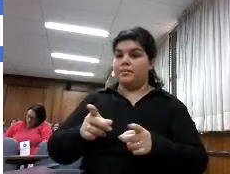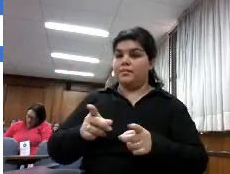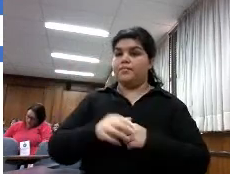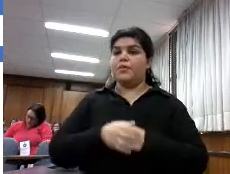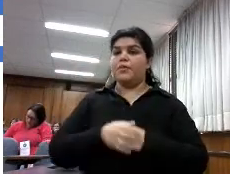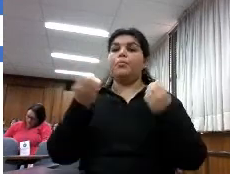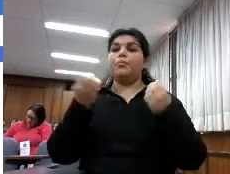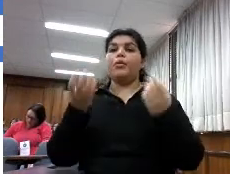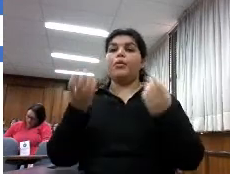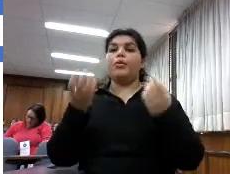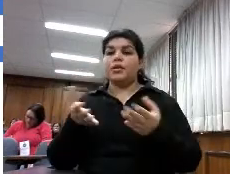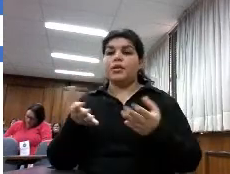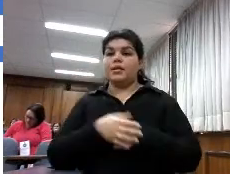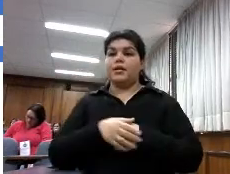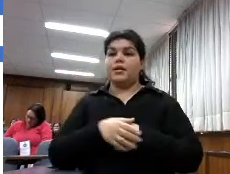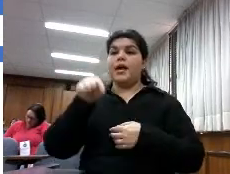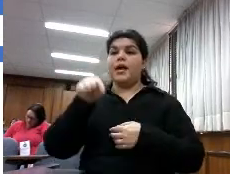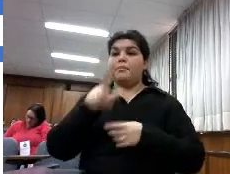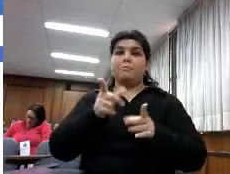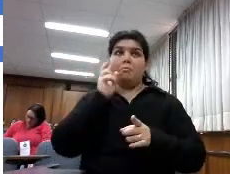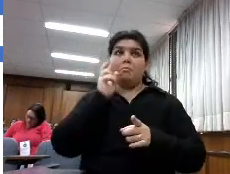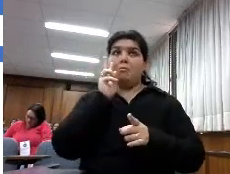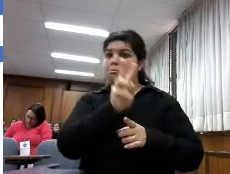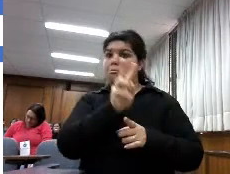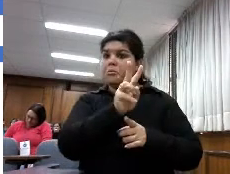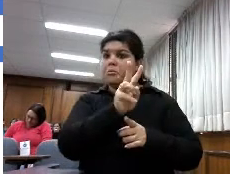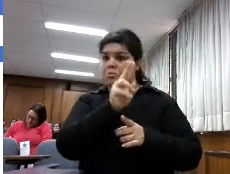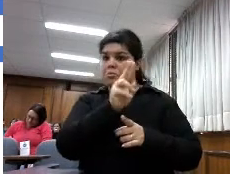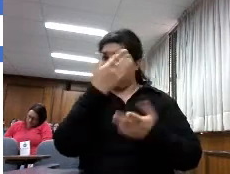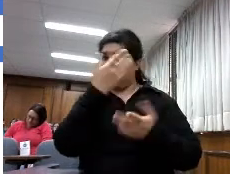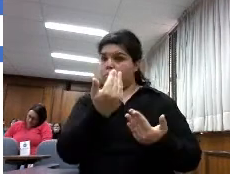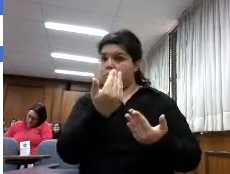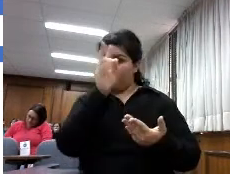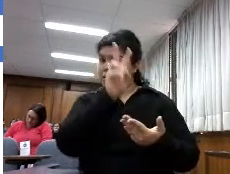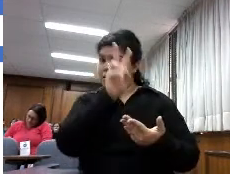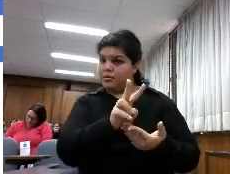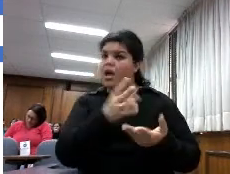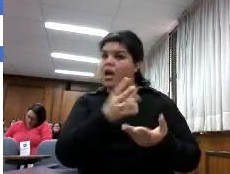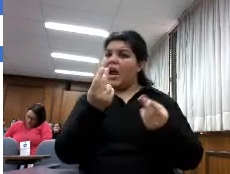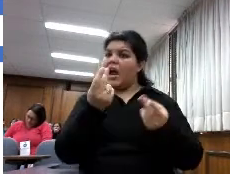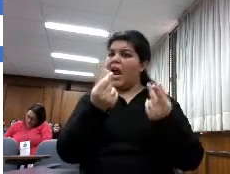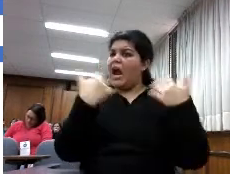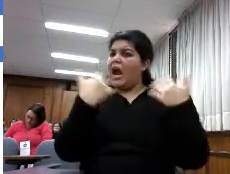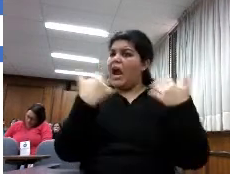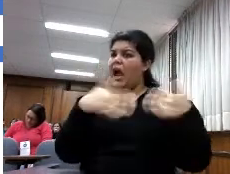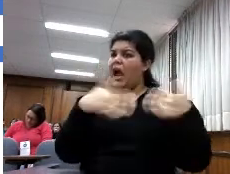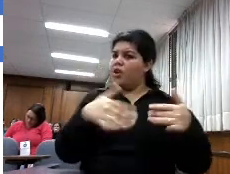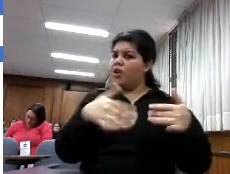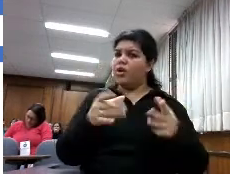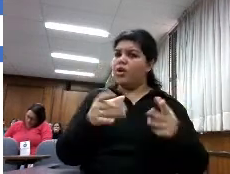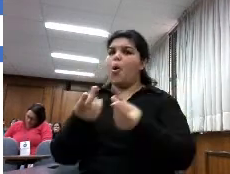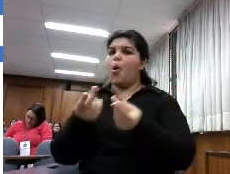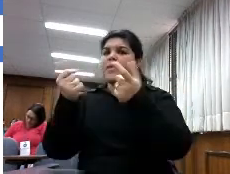punto de vista del usuario como vemos ahí consideran que esos contenidos son caros y que los equipos también lo son